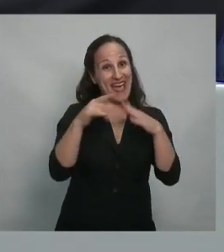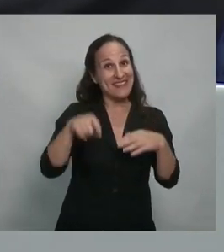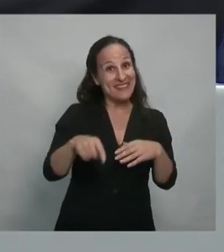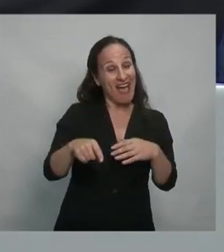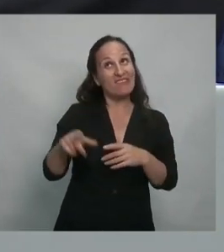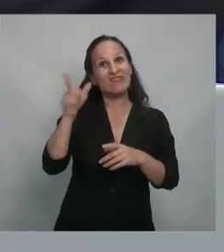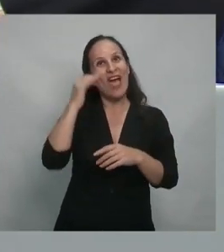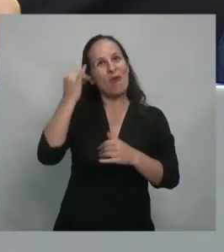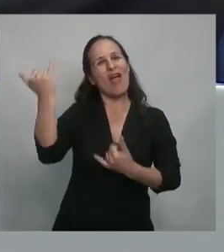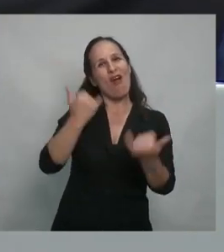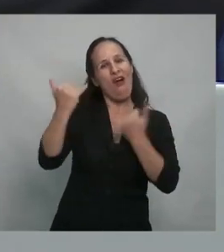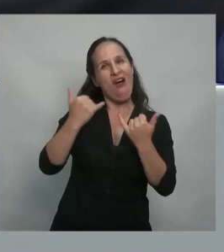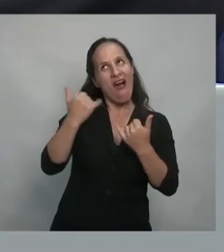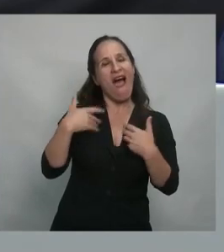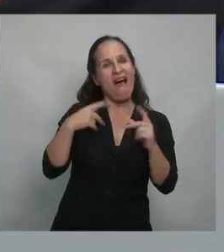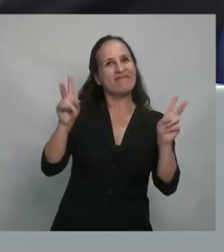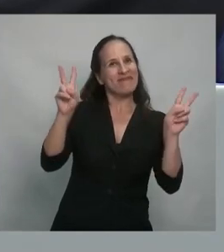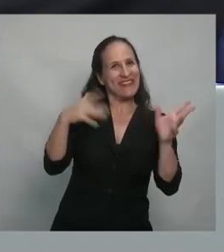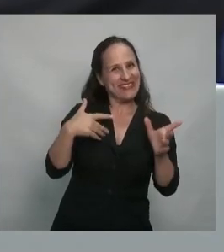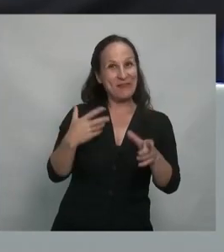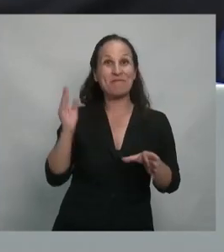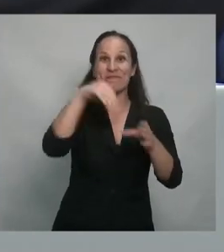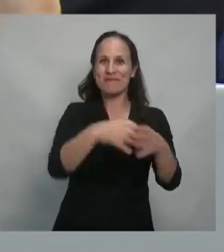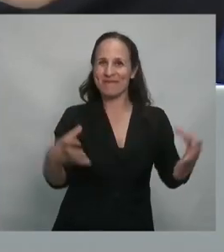mis abuelos. Cuando yo empecé a militar en el peronismo,